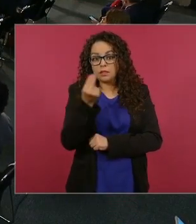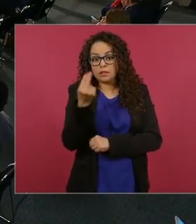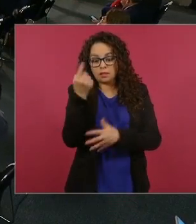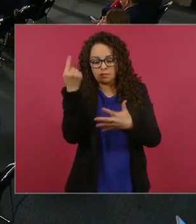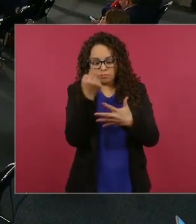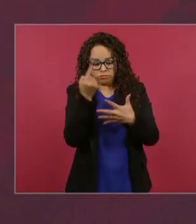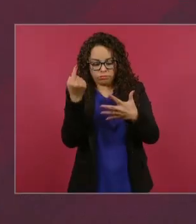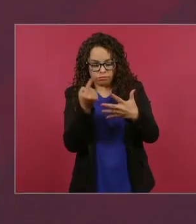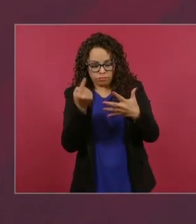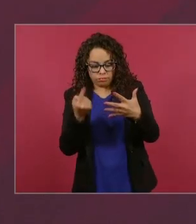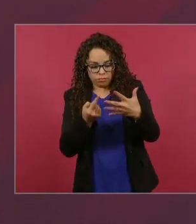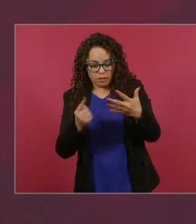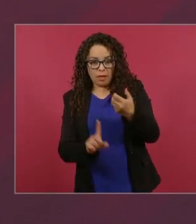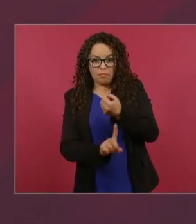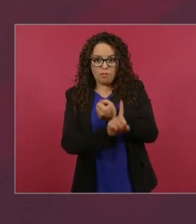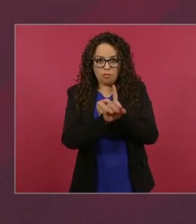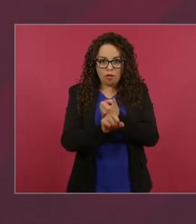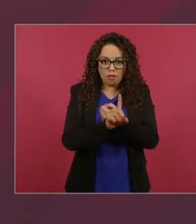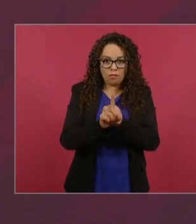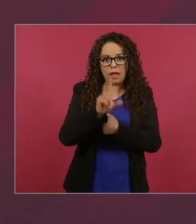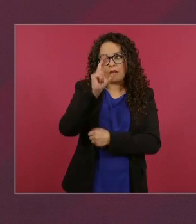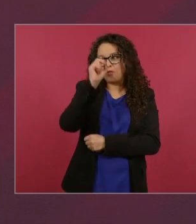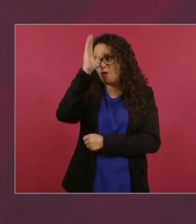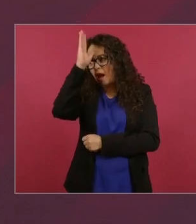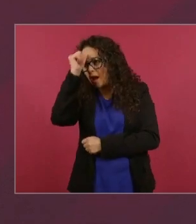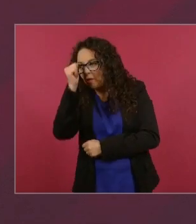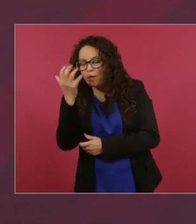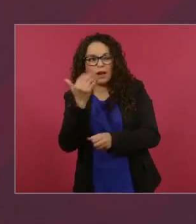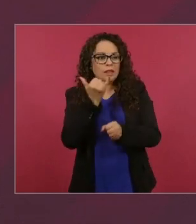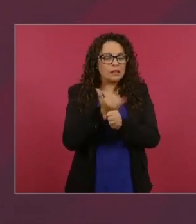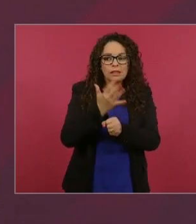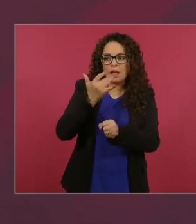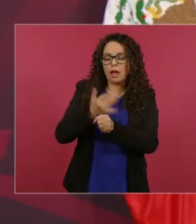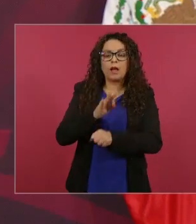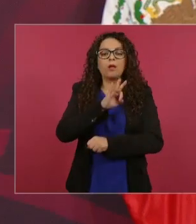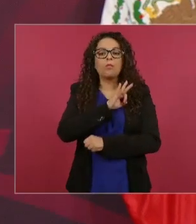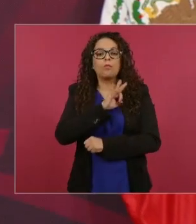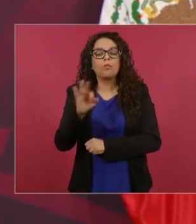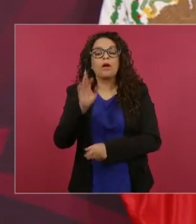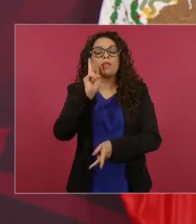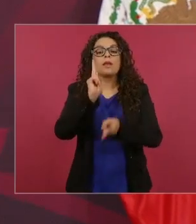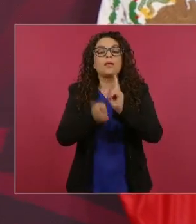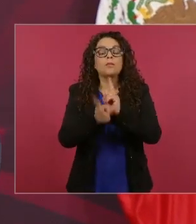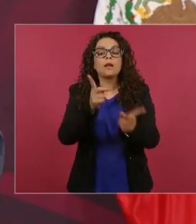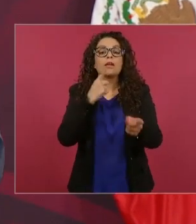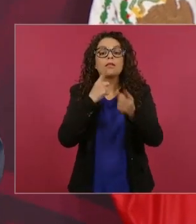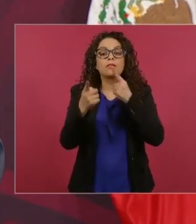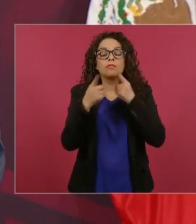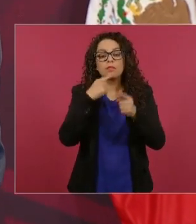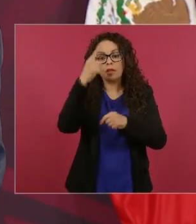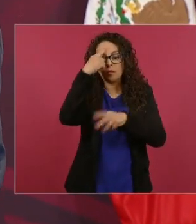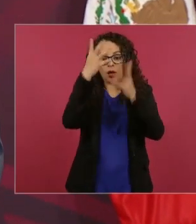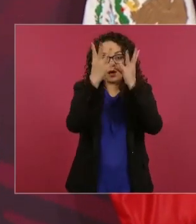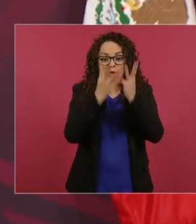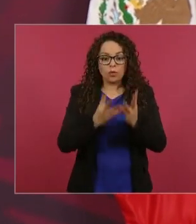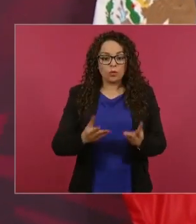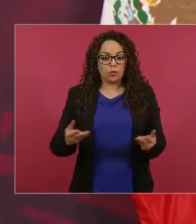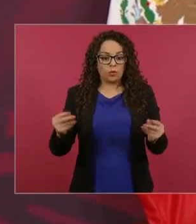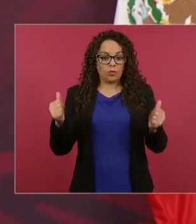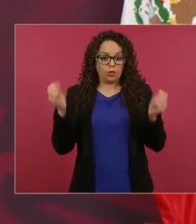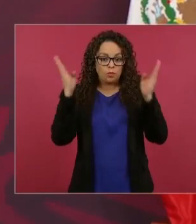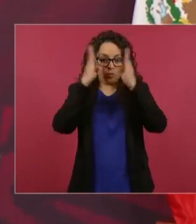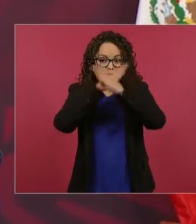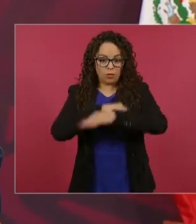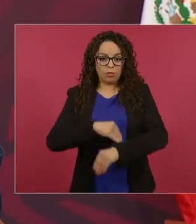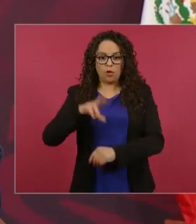controversias se puedan resolver mediante el diálogo sin el uso de las fuerzas de la fuerza y